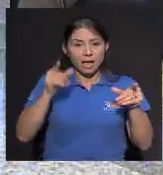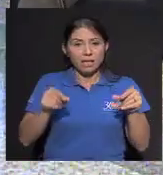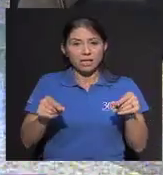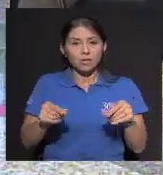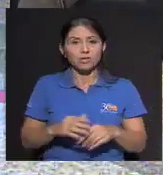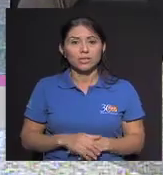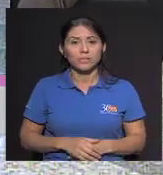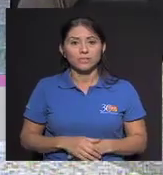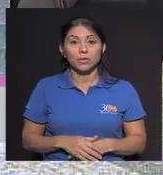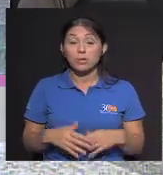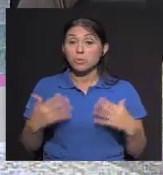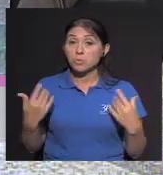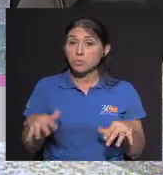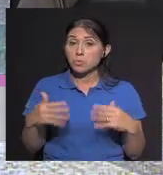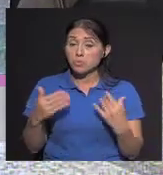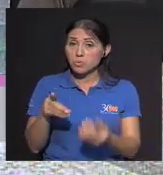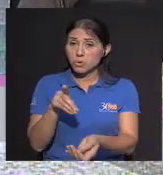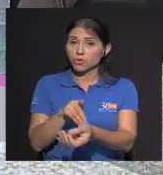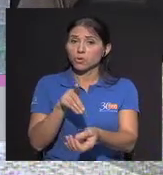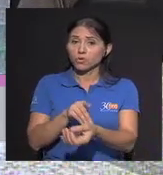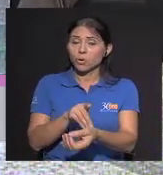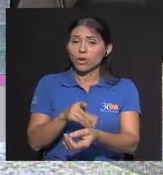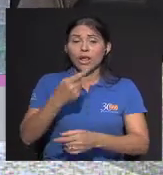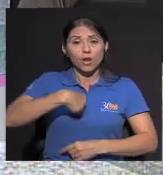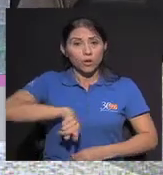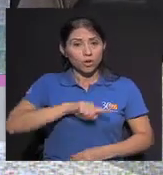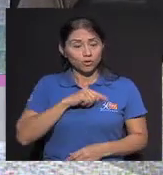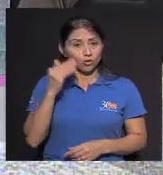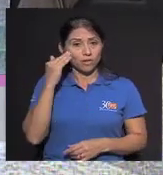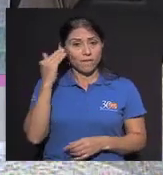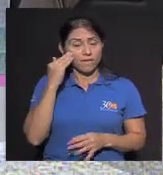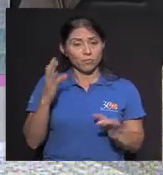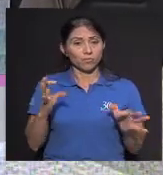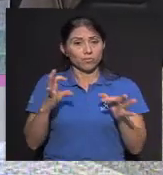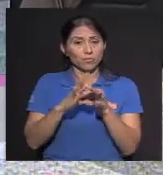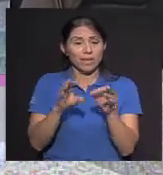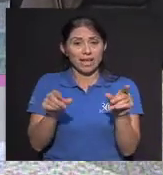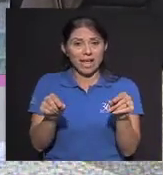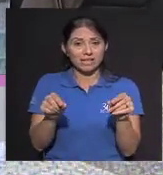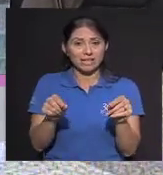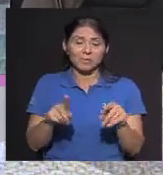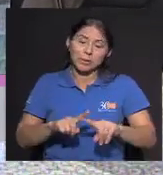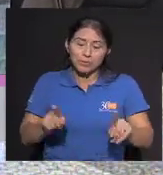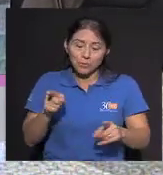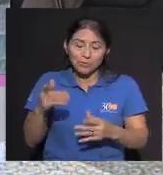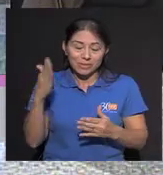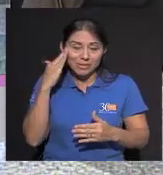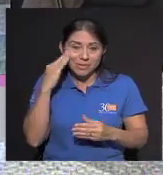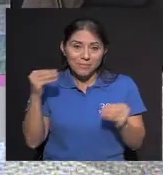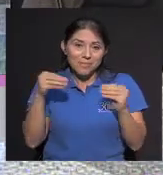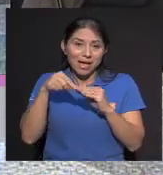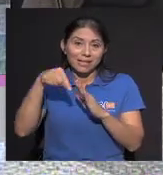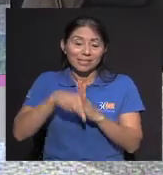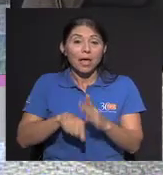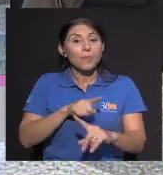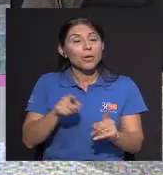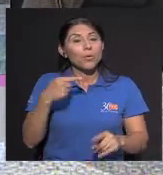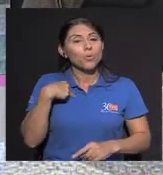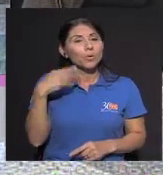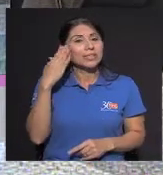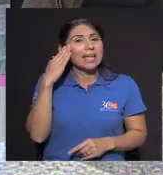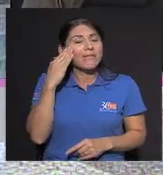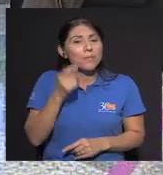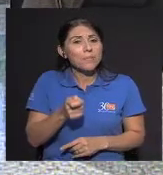Bueno o sea Definitivamente Doctor Lo que sabemos En cuanto al cáncer Con usted todavía más Pero en general Se sabe una